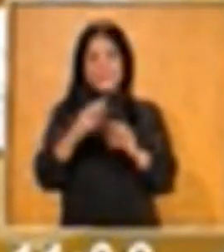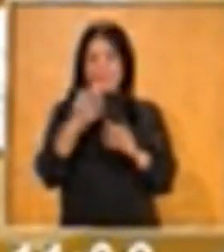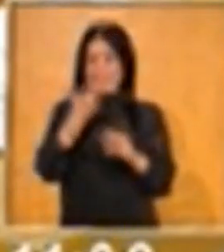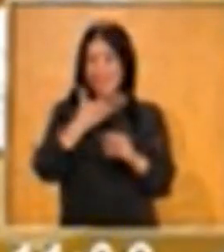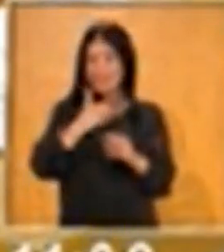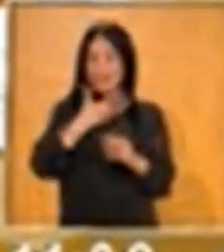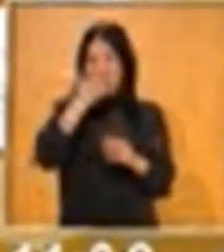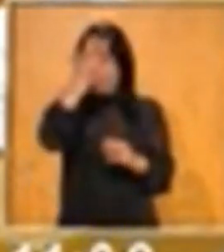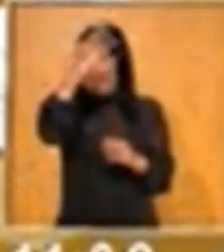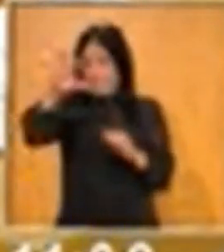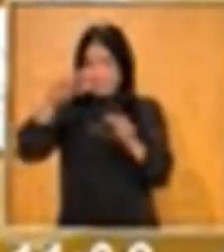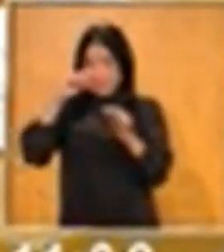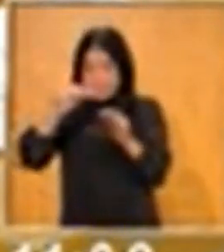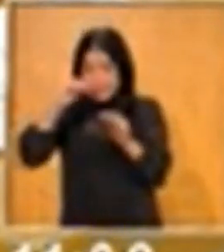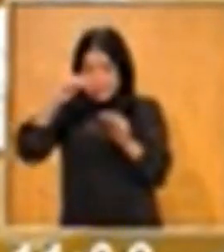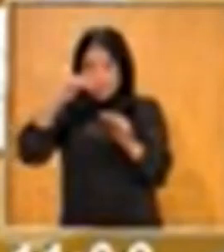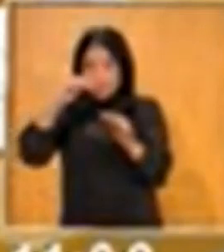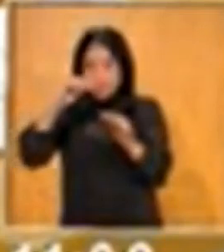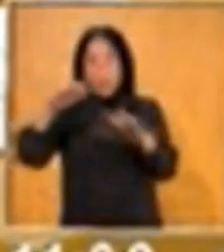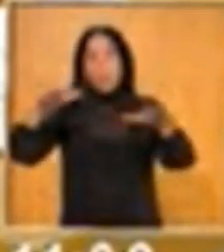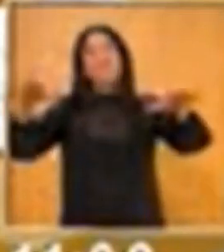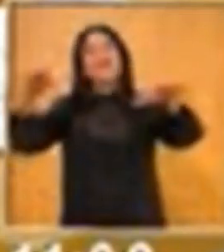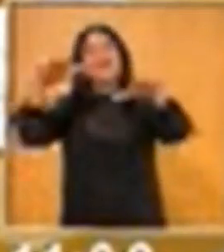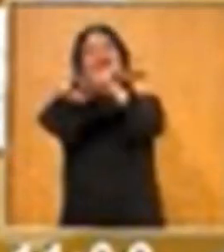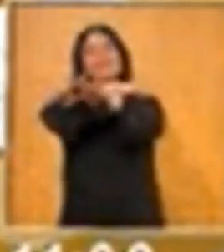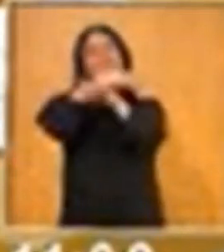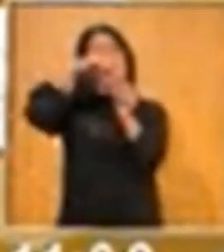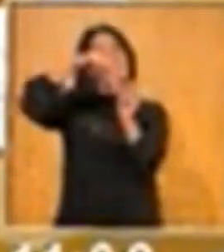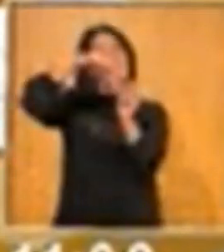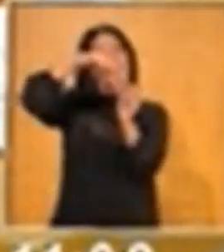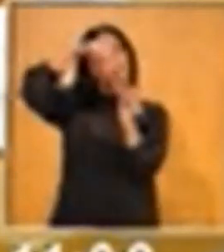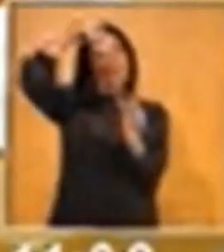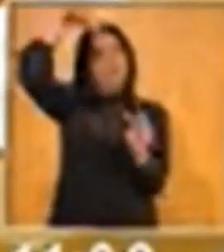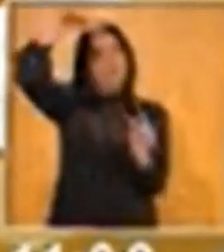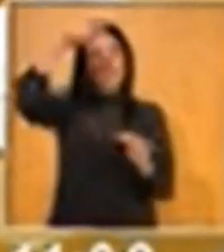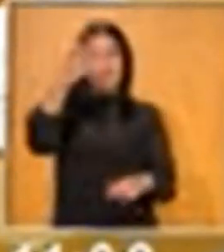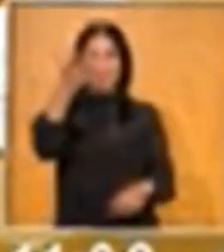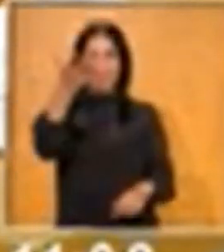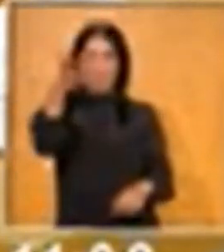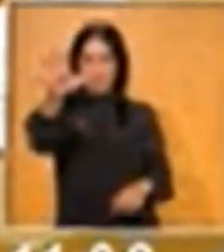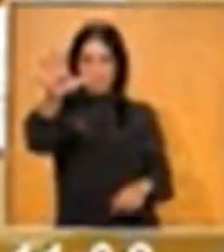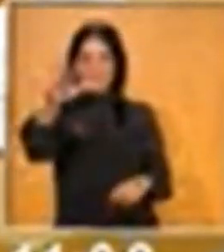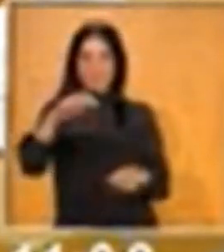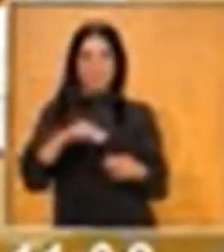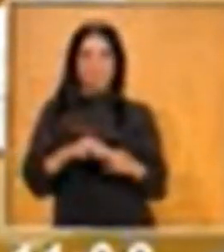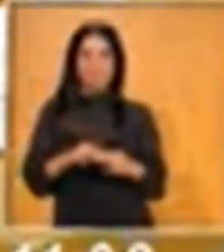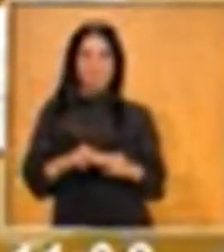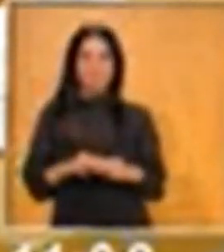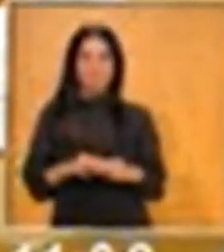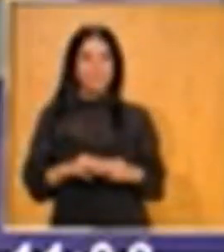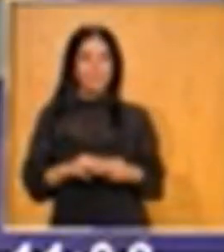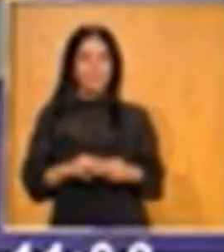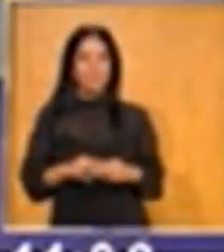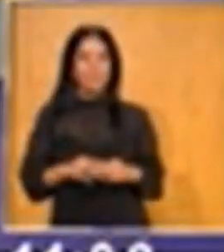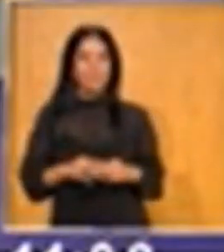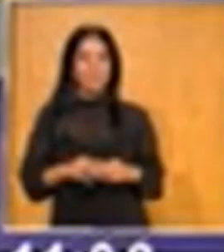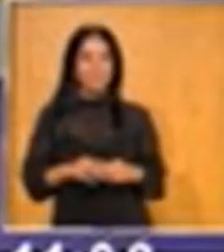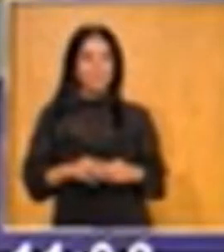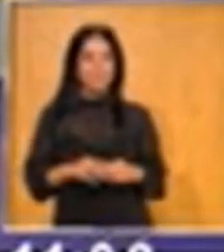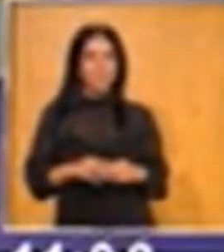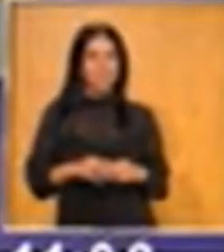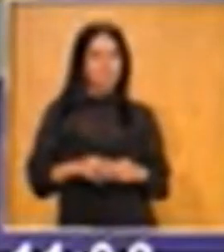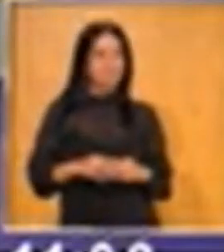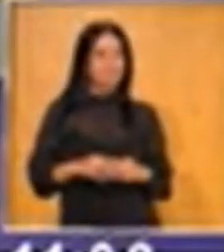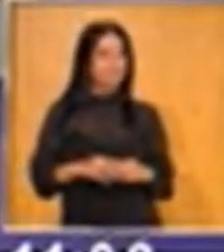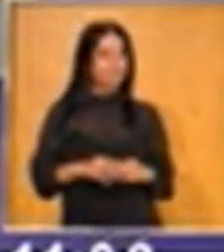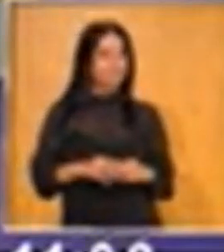decenas para que las pueda contar más rápido sus puntos. Quince. Si me das